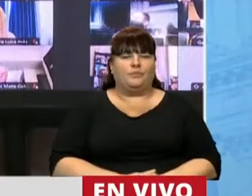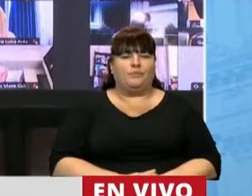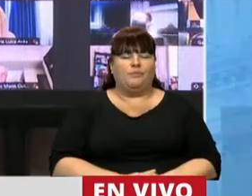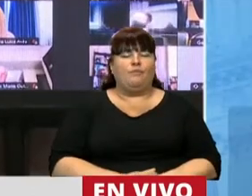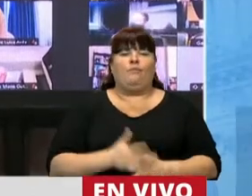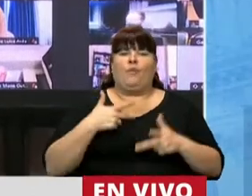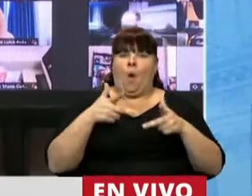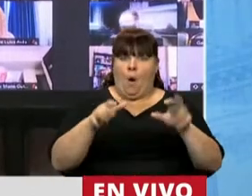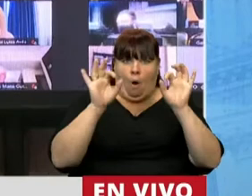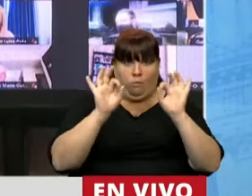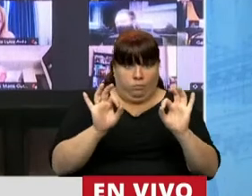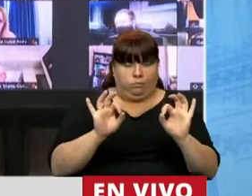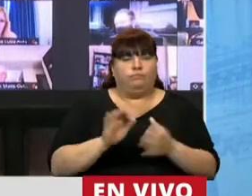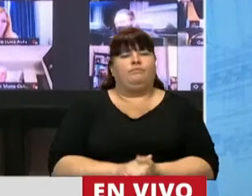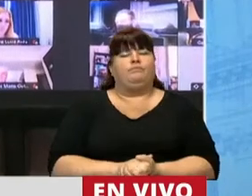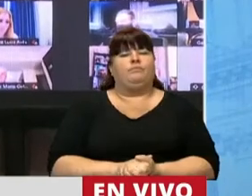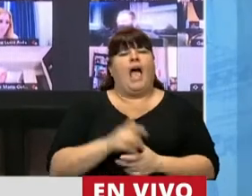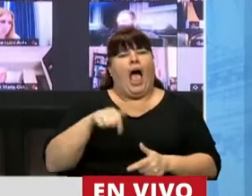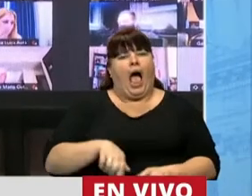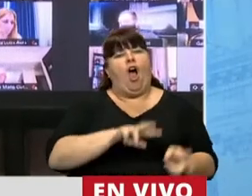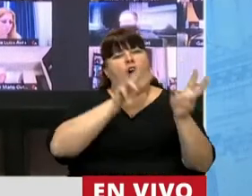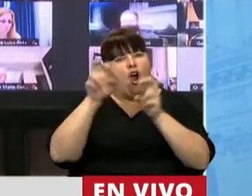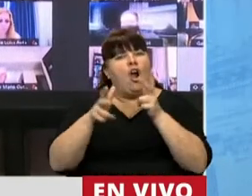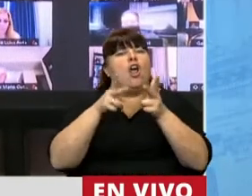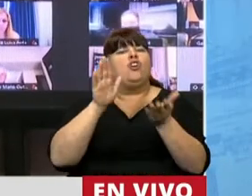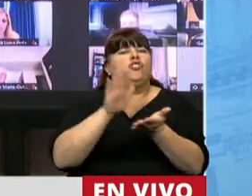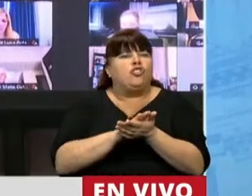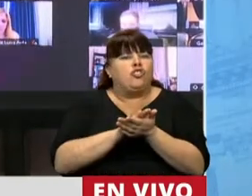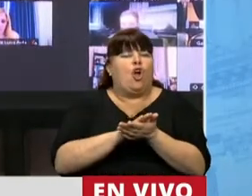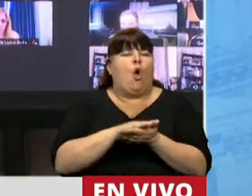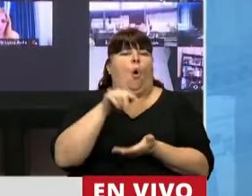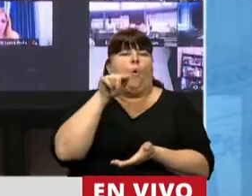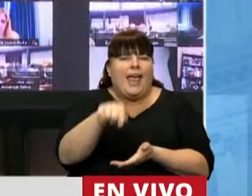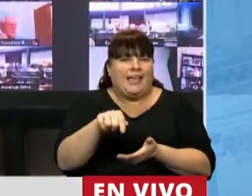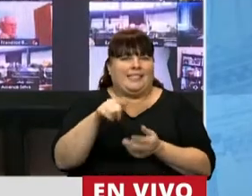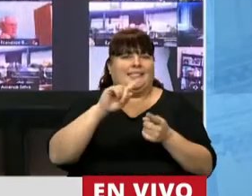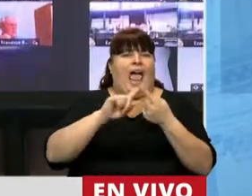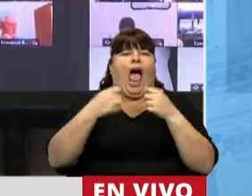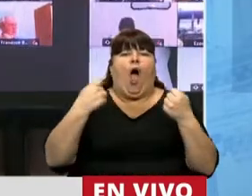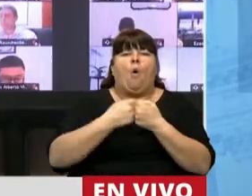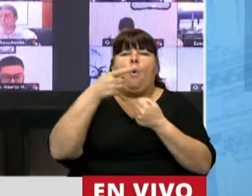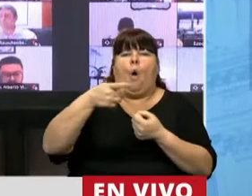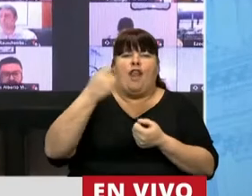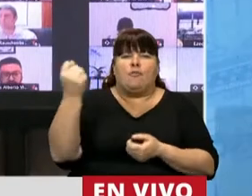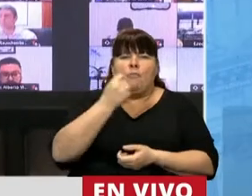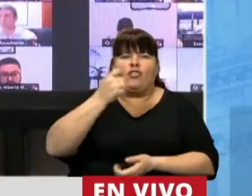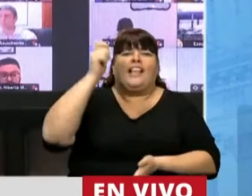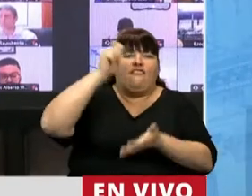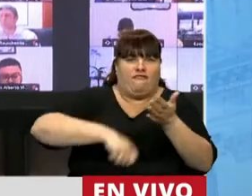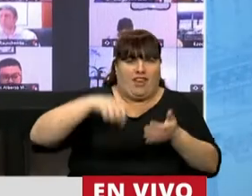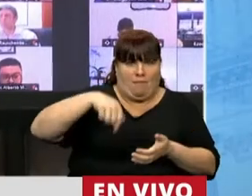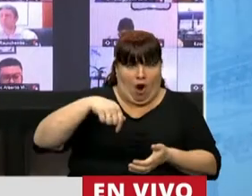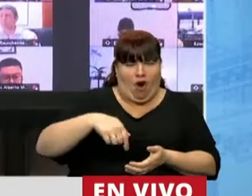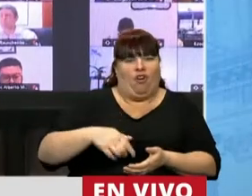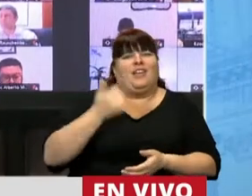Dicho esto, adentrarme ahora sí en lo que es el análisis de este convenio tan importante que ratificaríamos